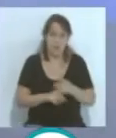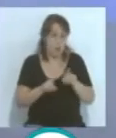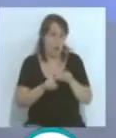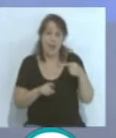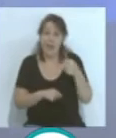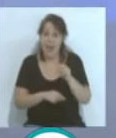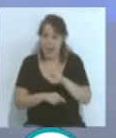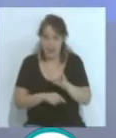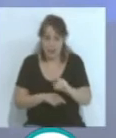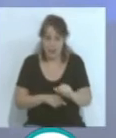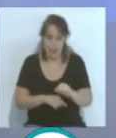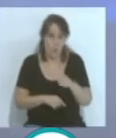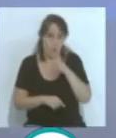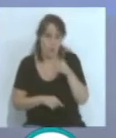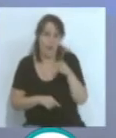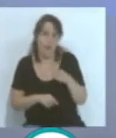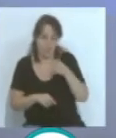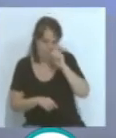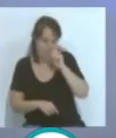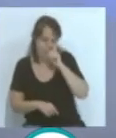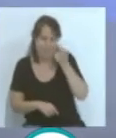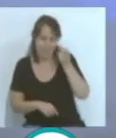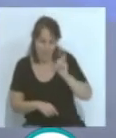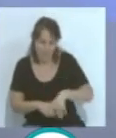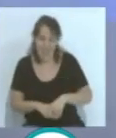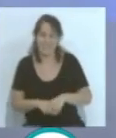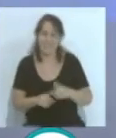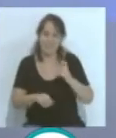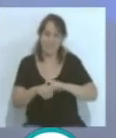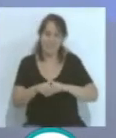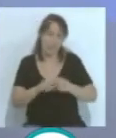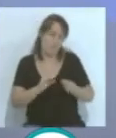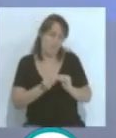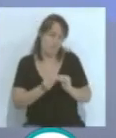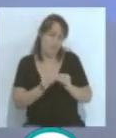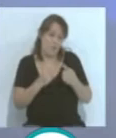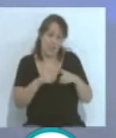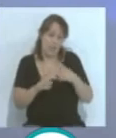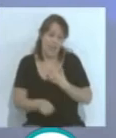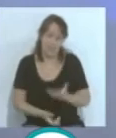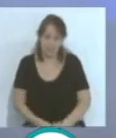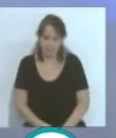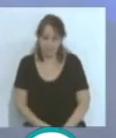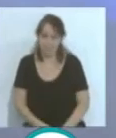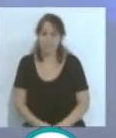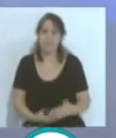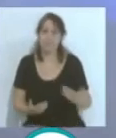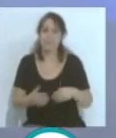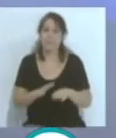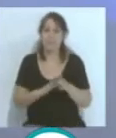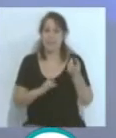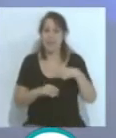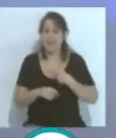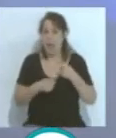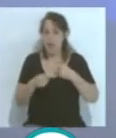Sí, sí, sí, sí, sí, Él es clásico también, no puede ser de otra forma. Pero bueno, vamos a ir también a la